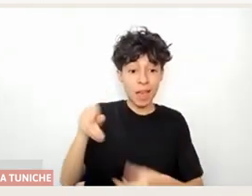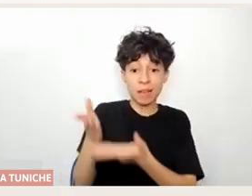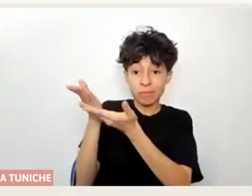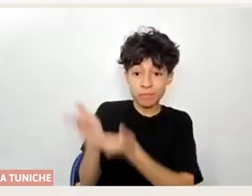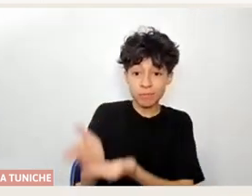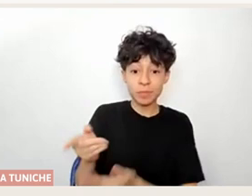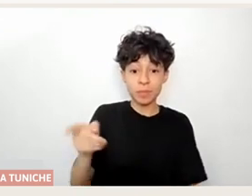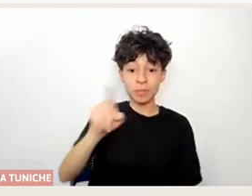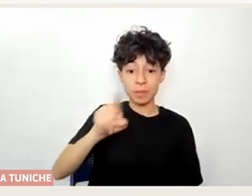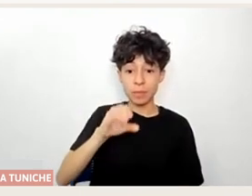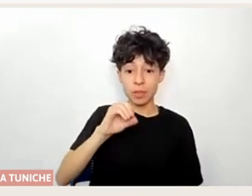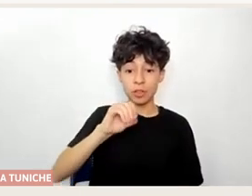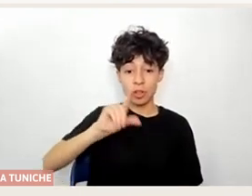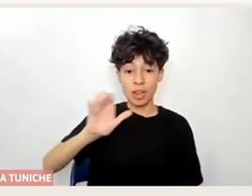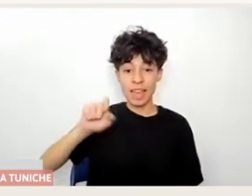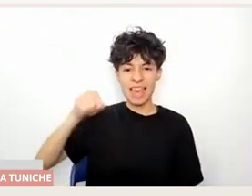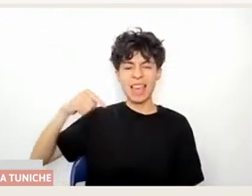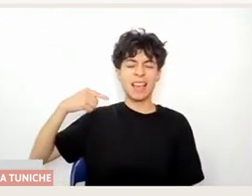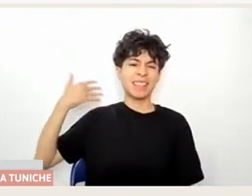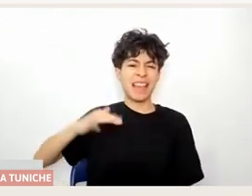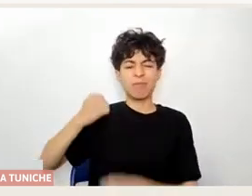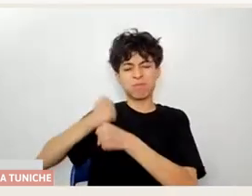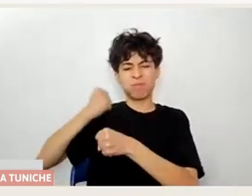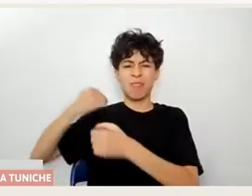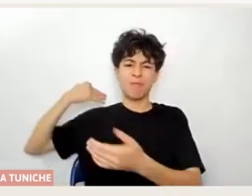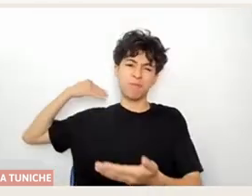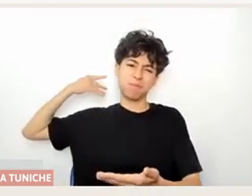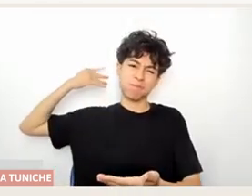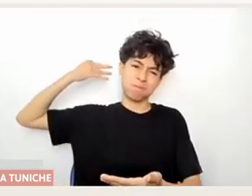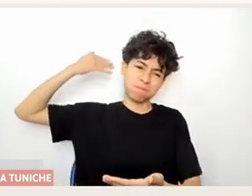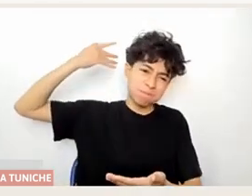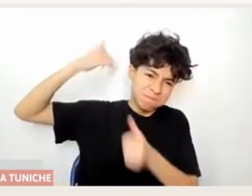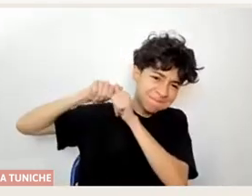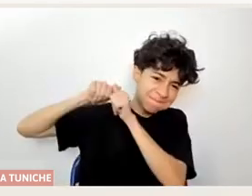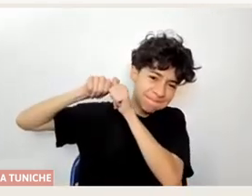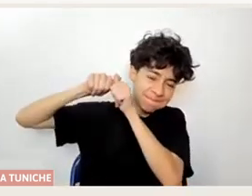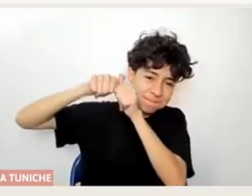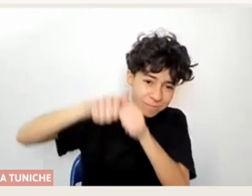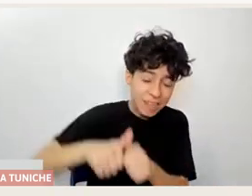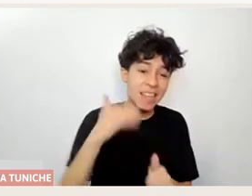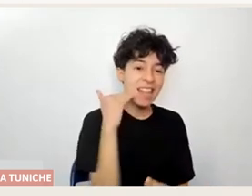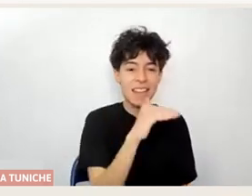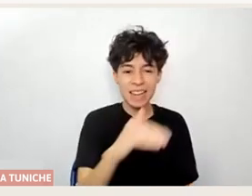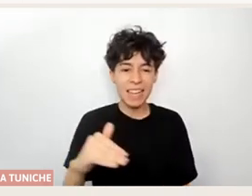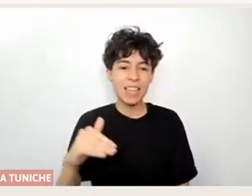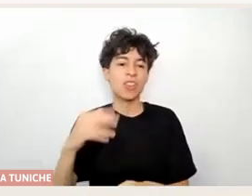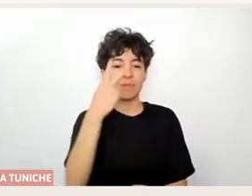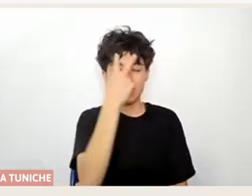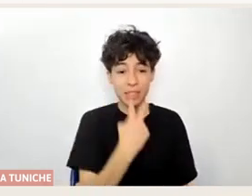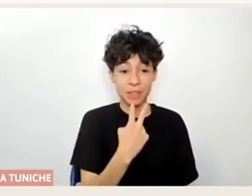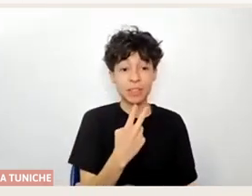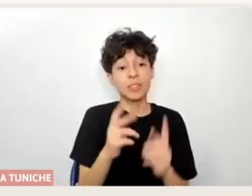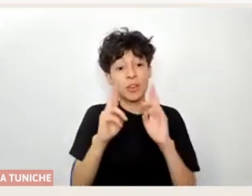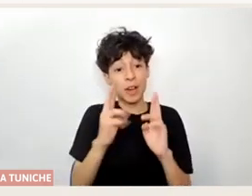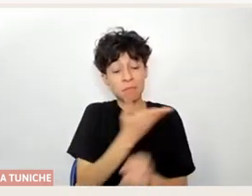trayectoria muy larga con niños y niñas con ceguera, también que se use en aula, que se use lo que más se pueda. Entonces, desde